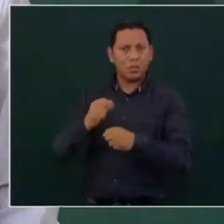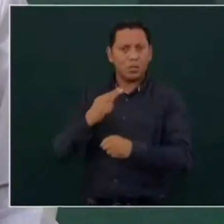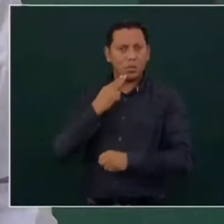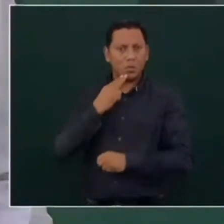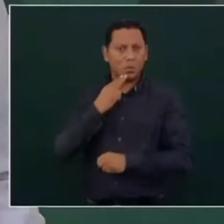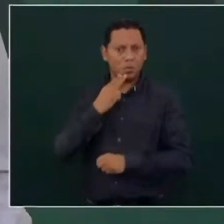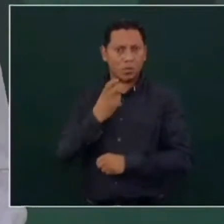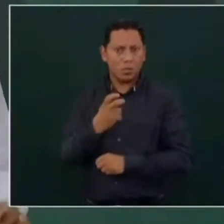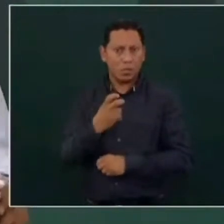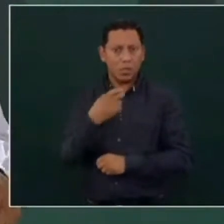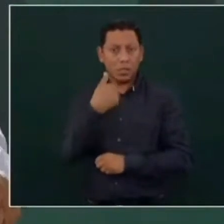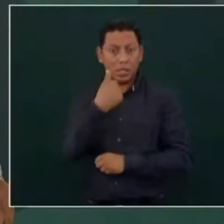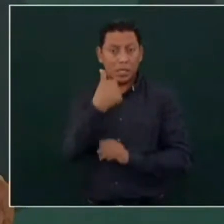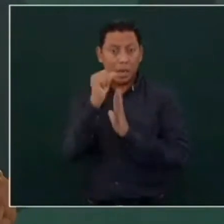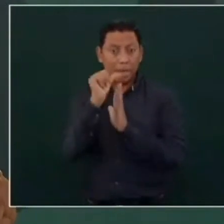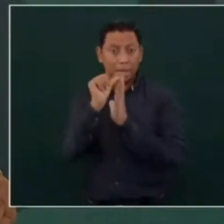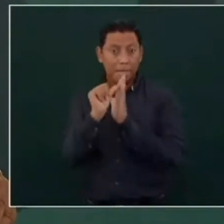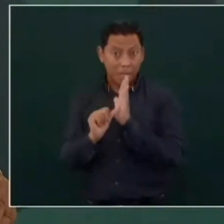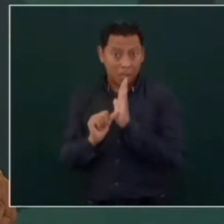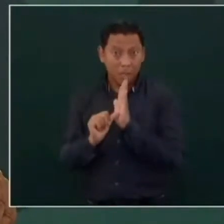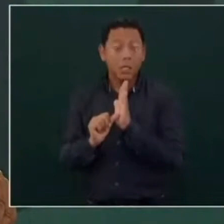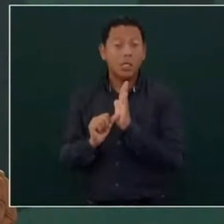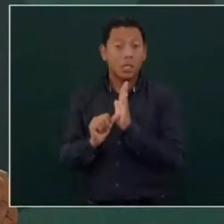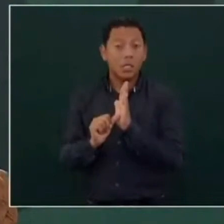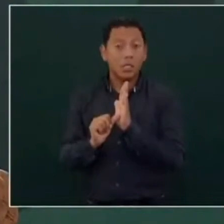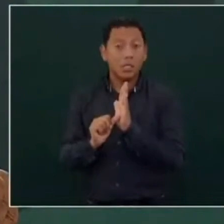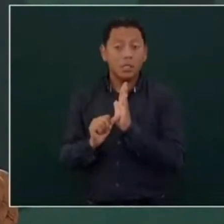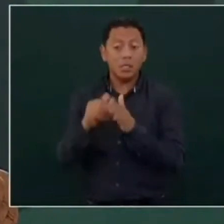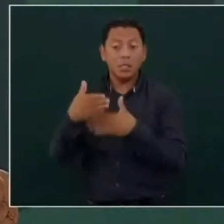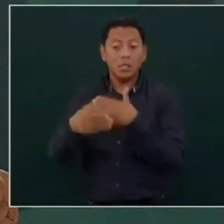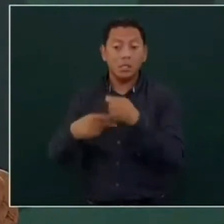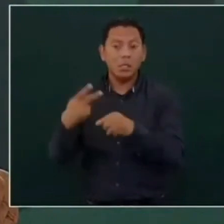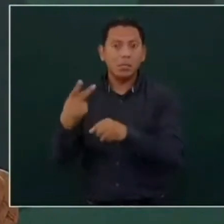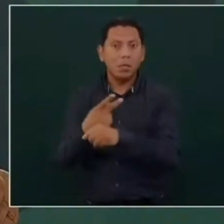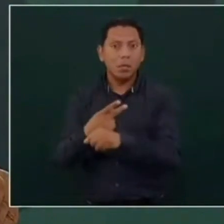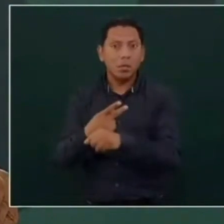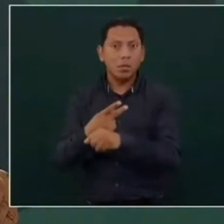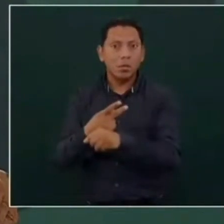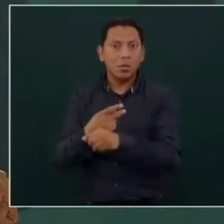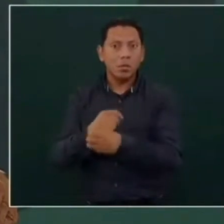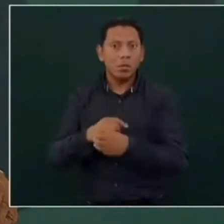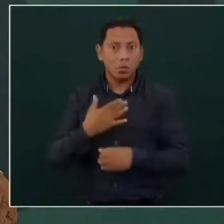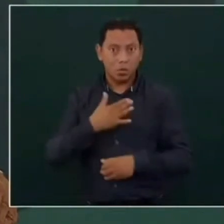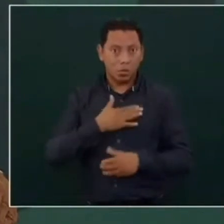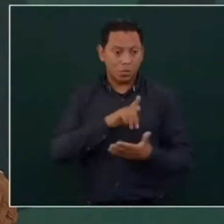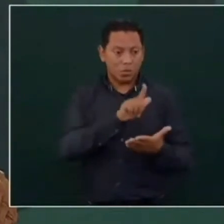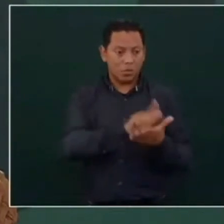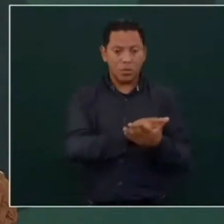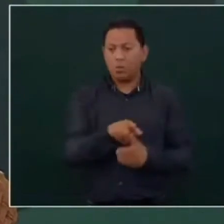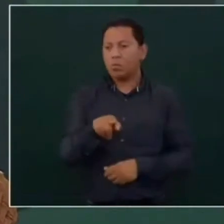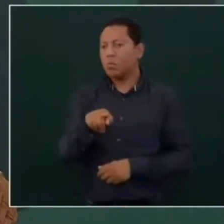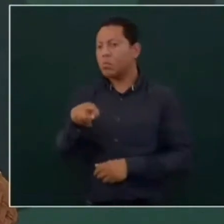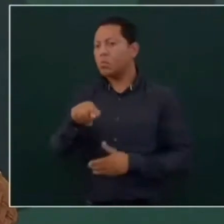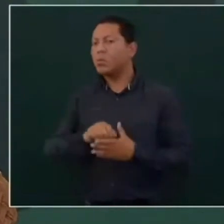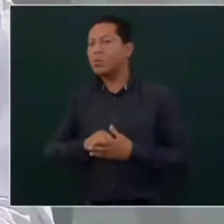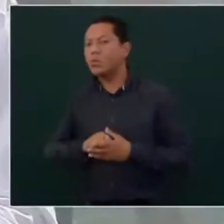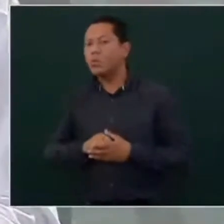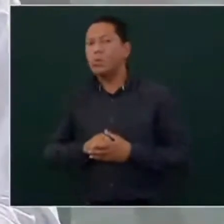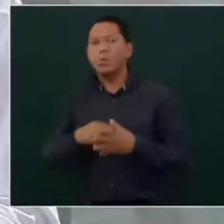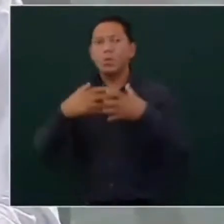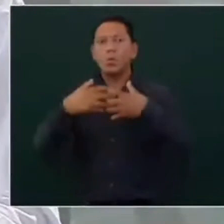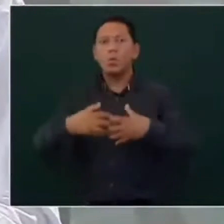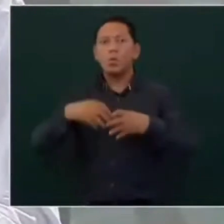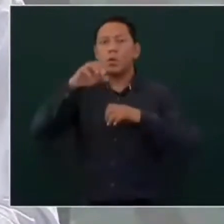A los seis meses vino un amparo en contra del decreto de una